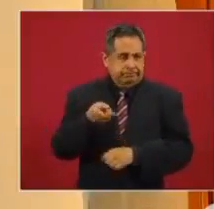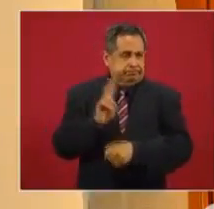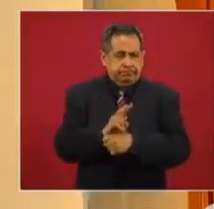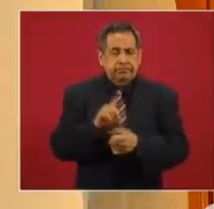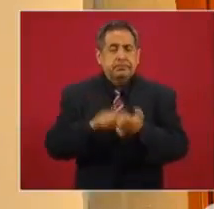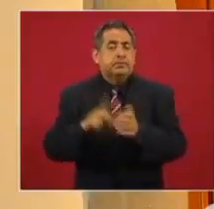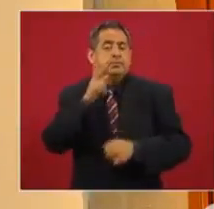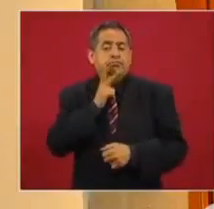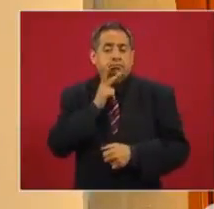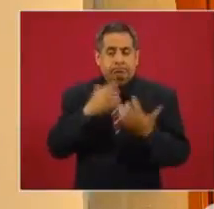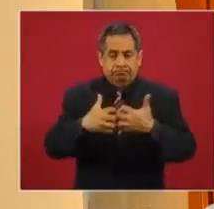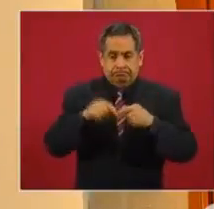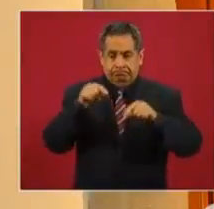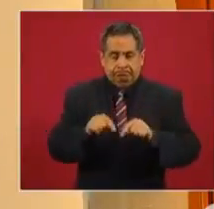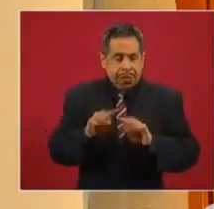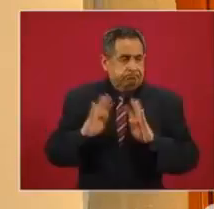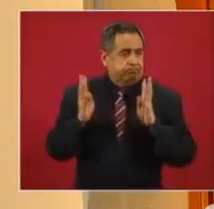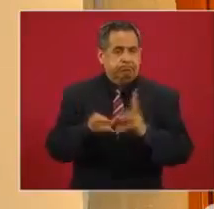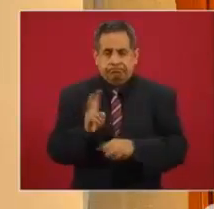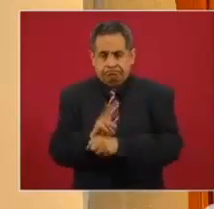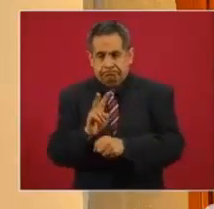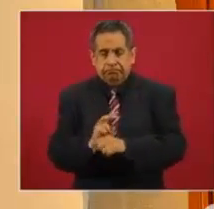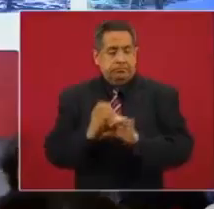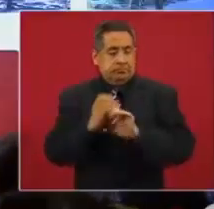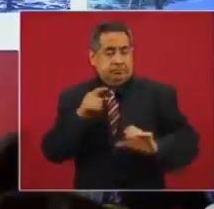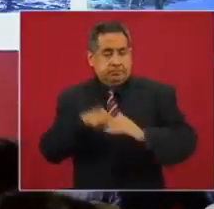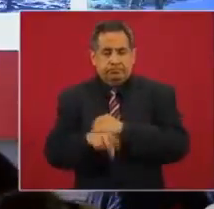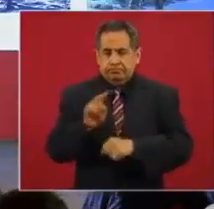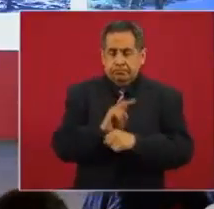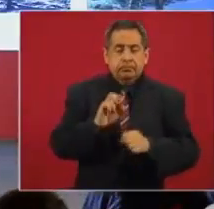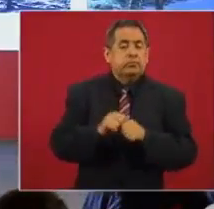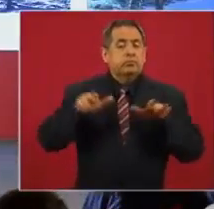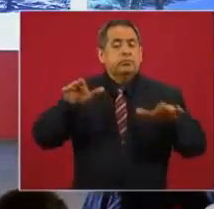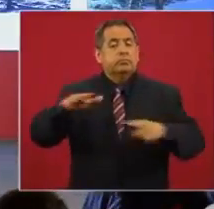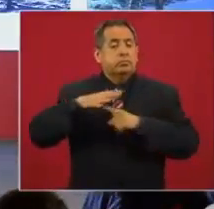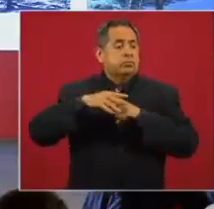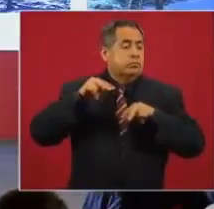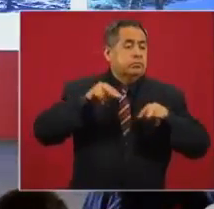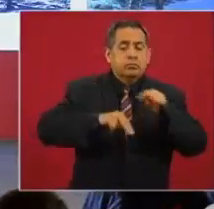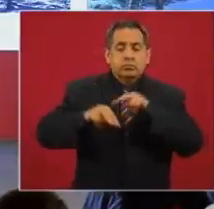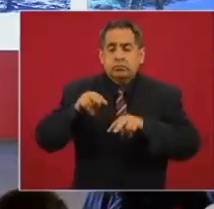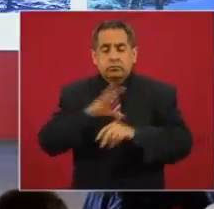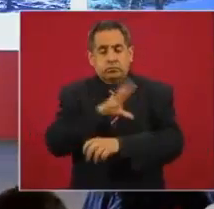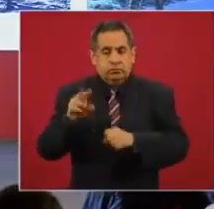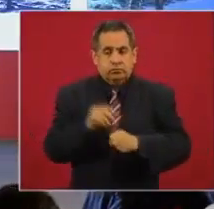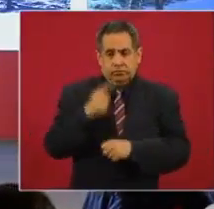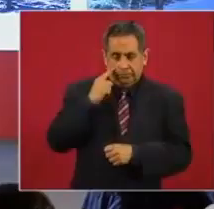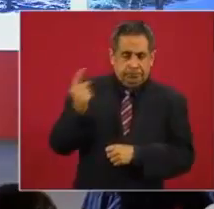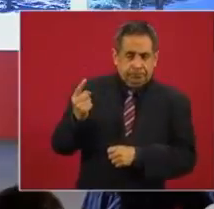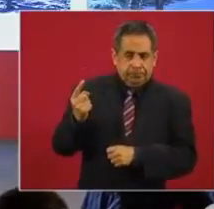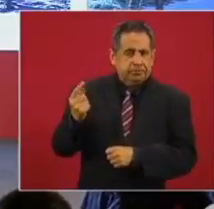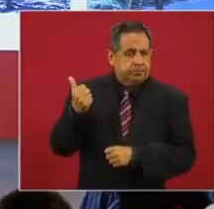de Pemex, seguridad a ductos y vigilancia aérea de instalaciones y de ductos. Aquí estamos empleando